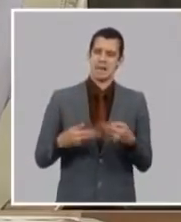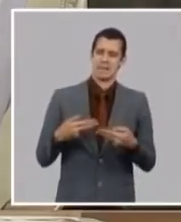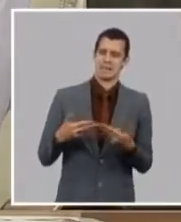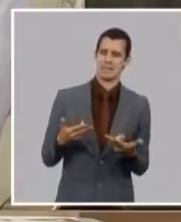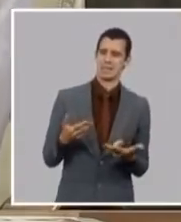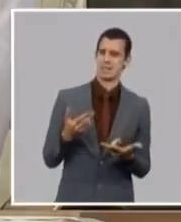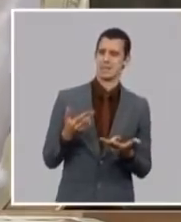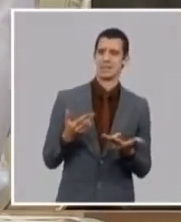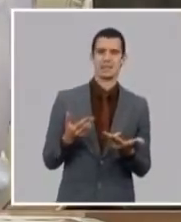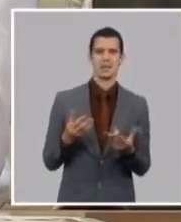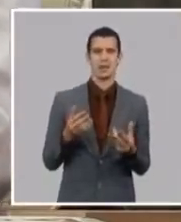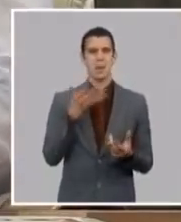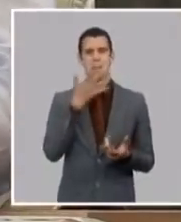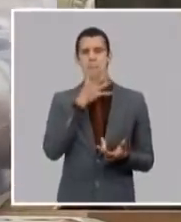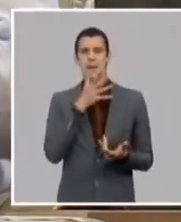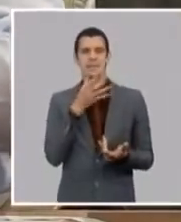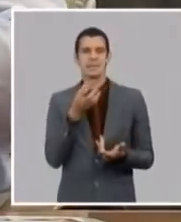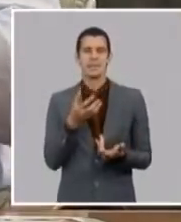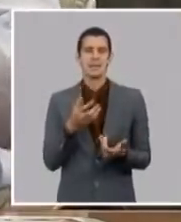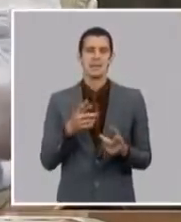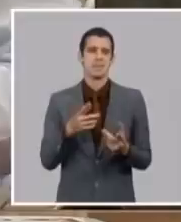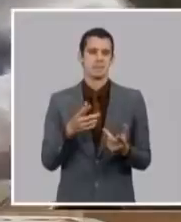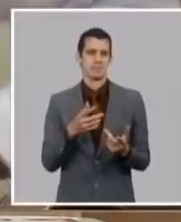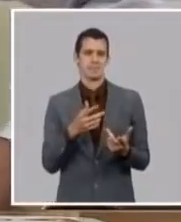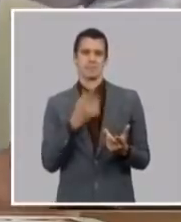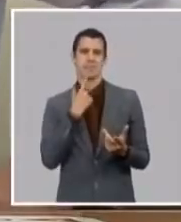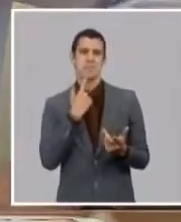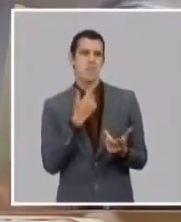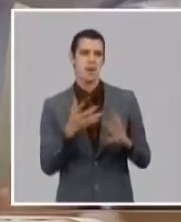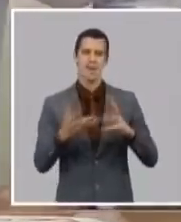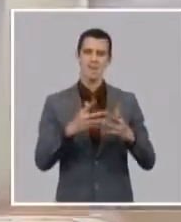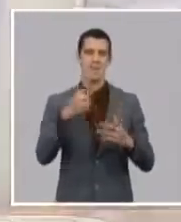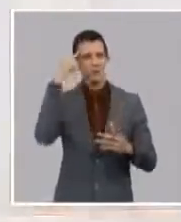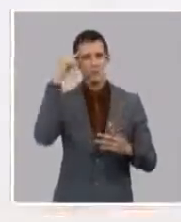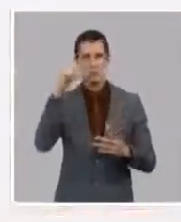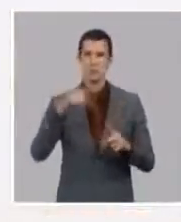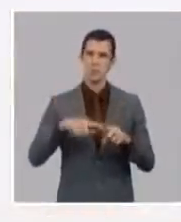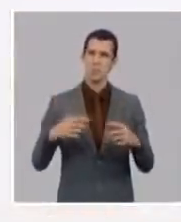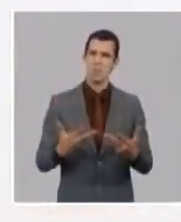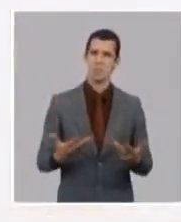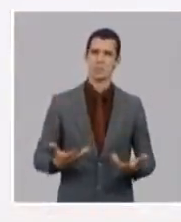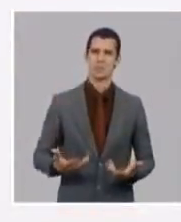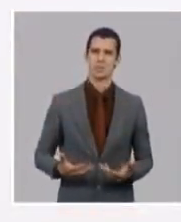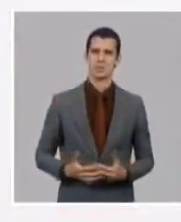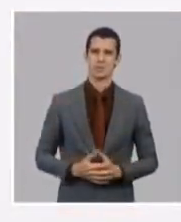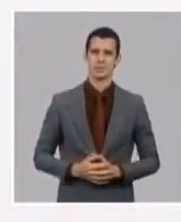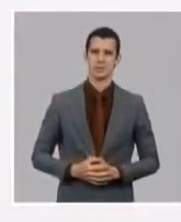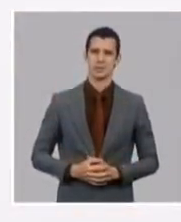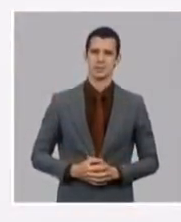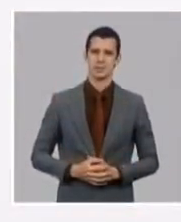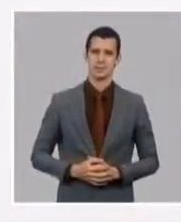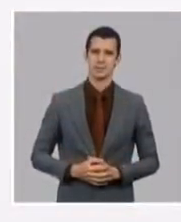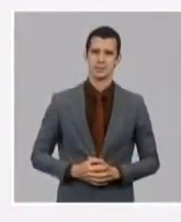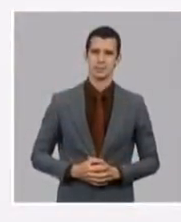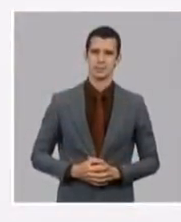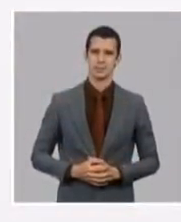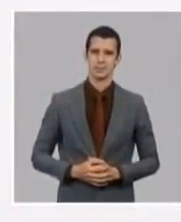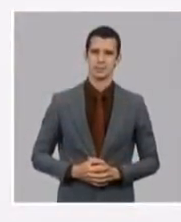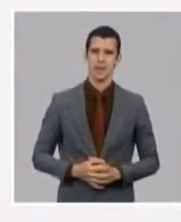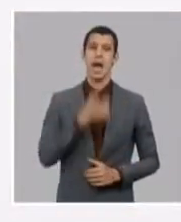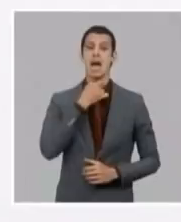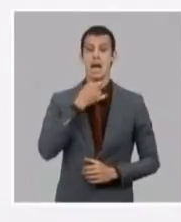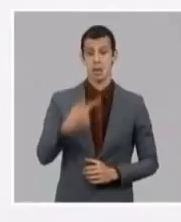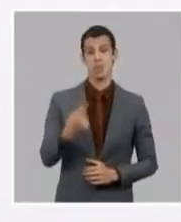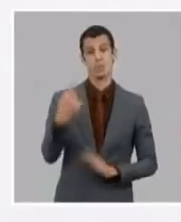se deshumanizan se se convierten en indignos las personas que pueden apoyar cosas como